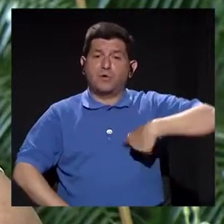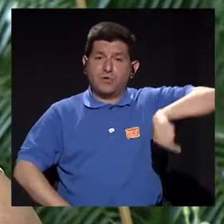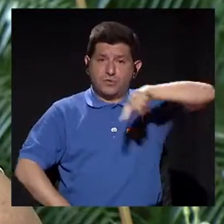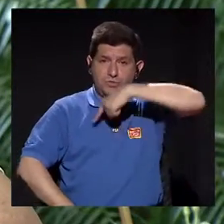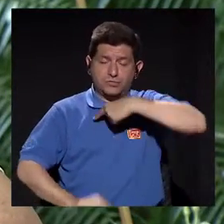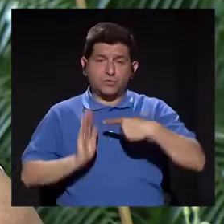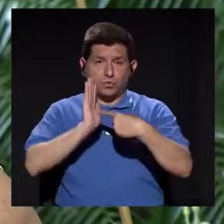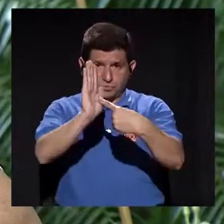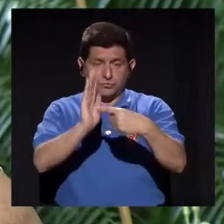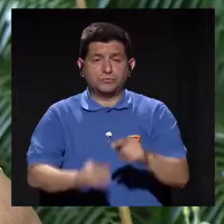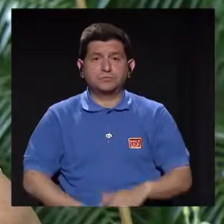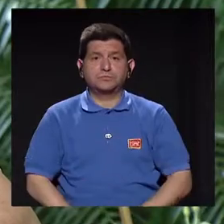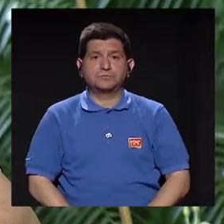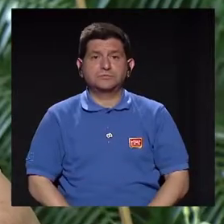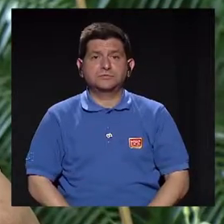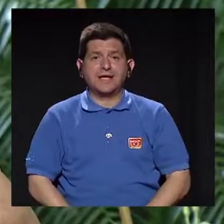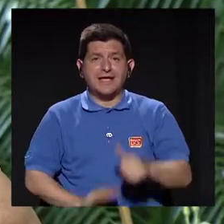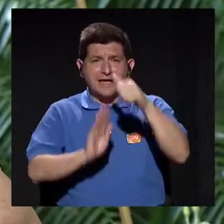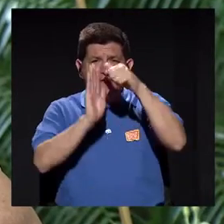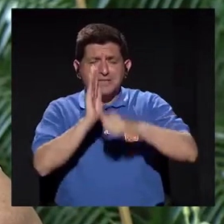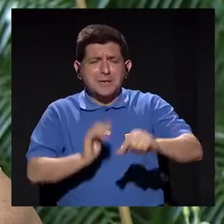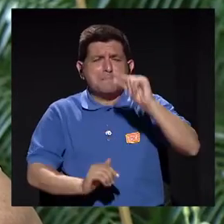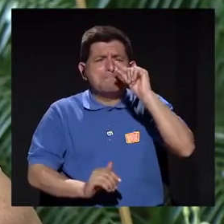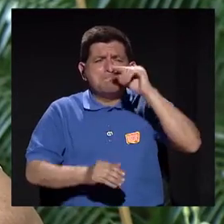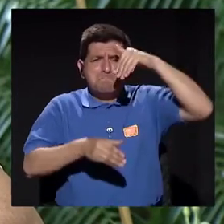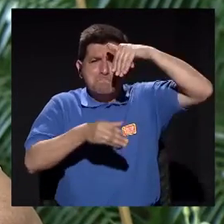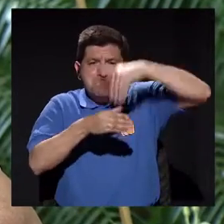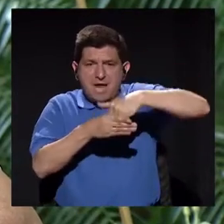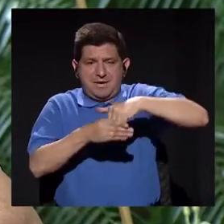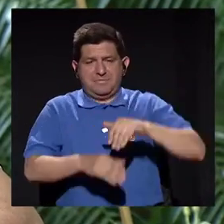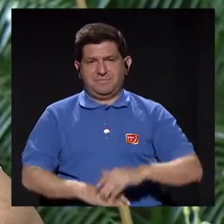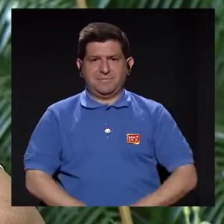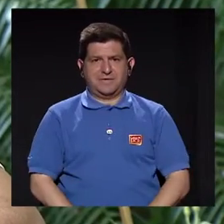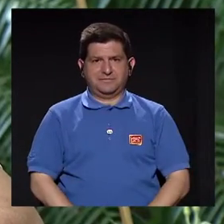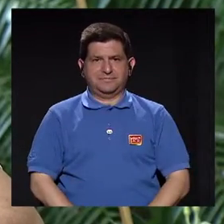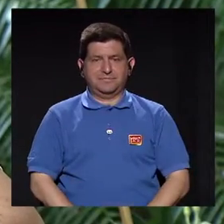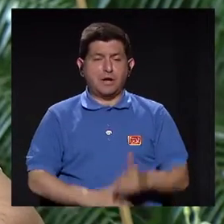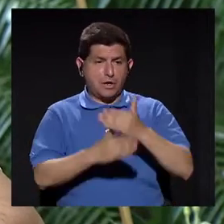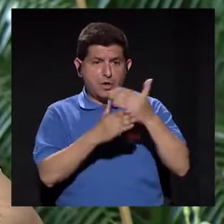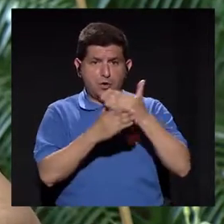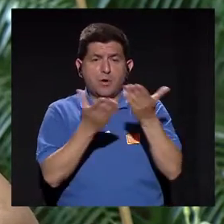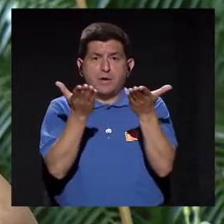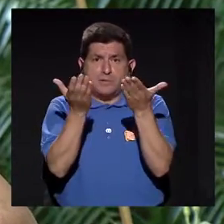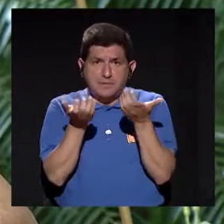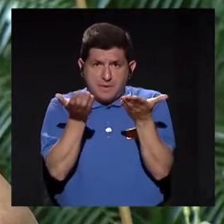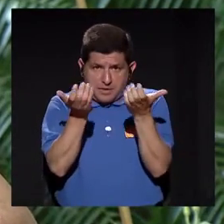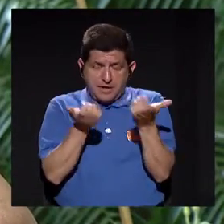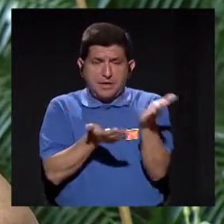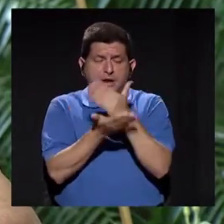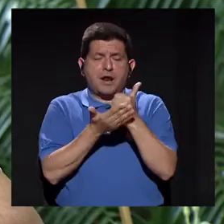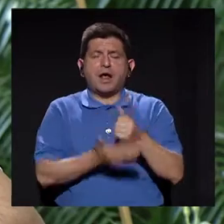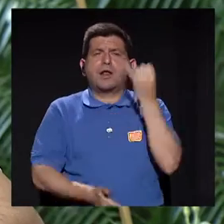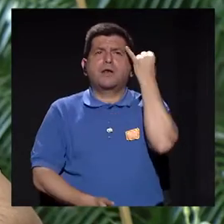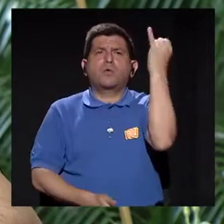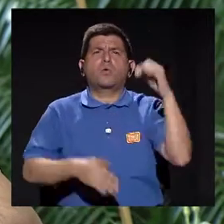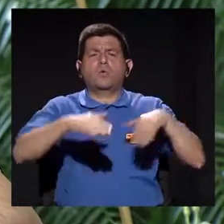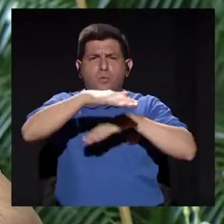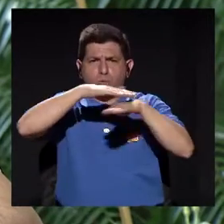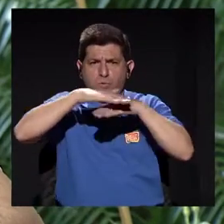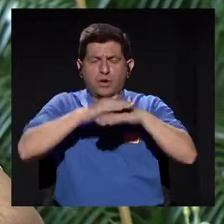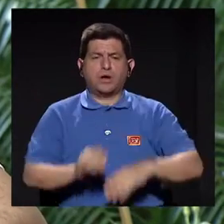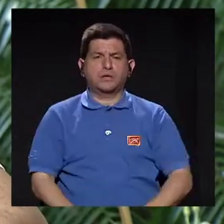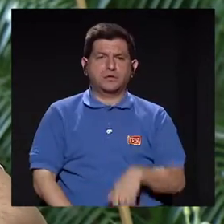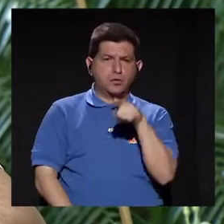de hoy les traemos es el de cirugía mínimamente invasiva. Queremos compartir con ustedes pues algunos conceptos